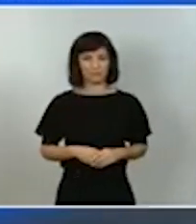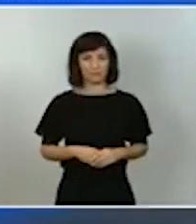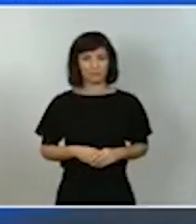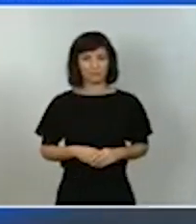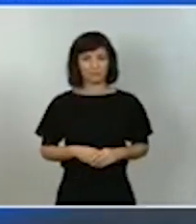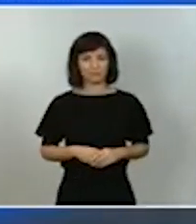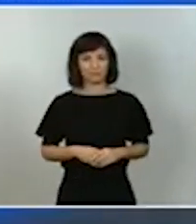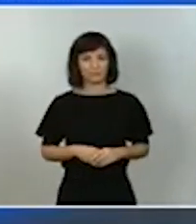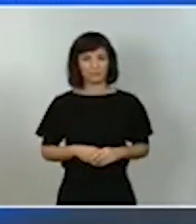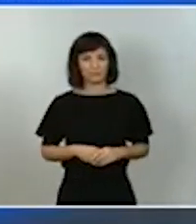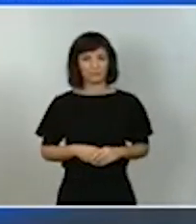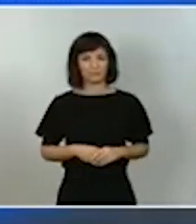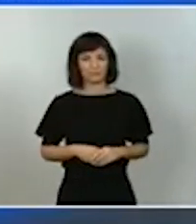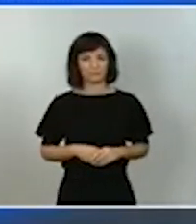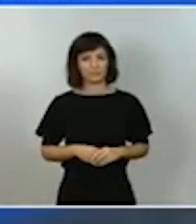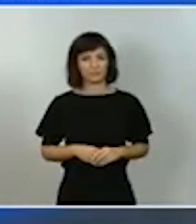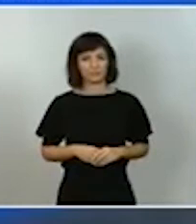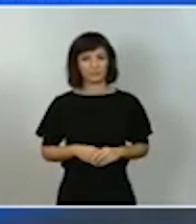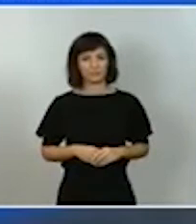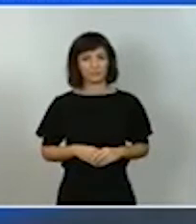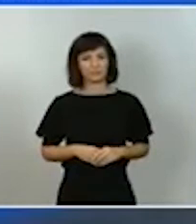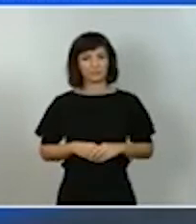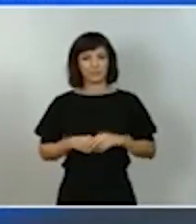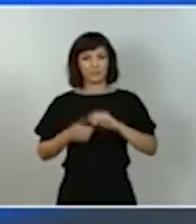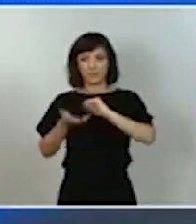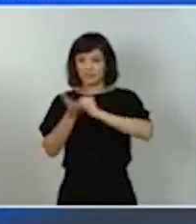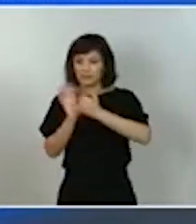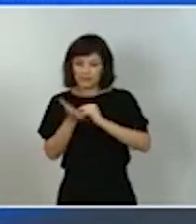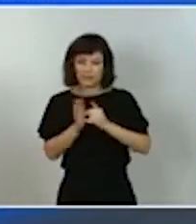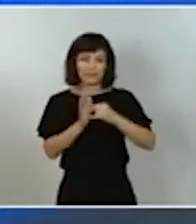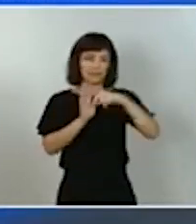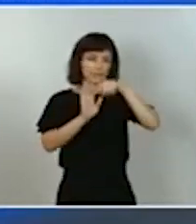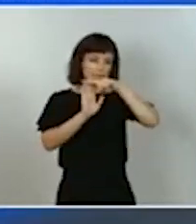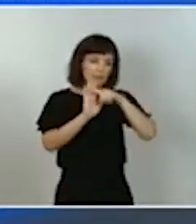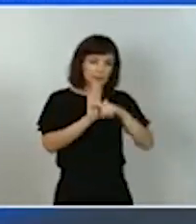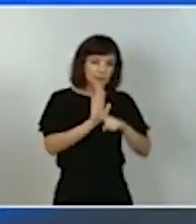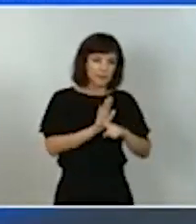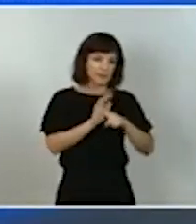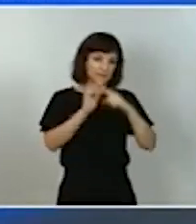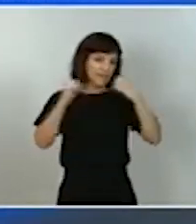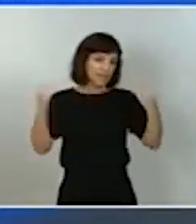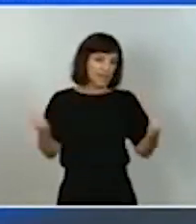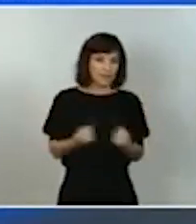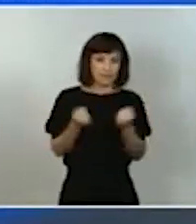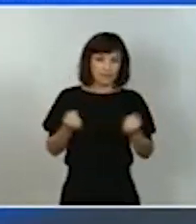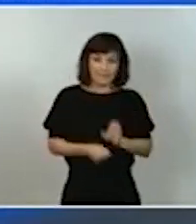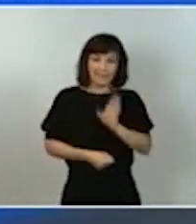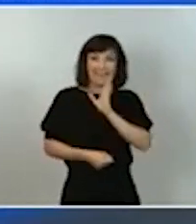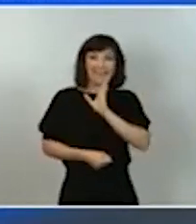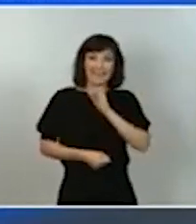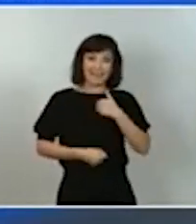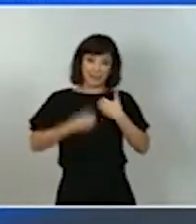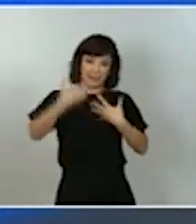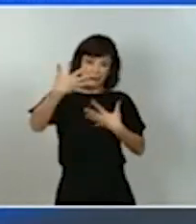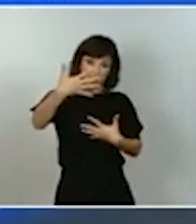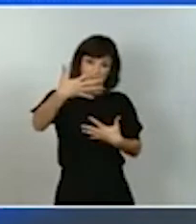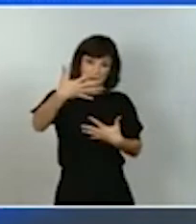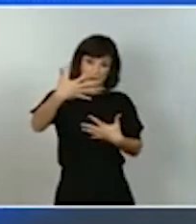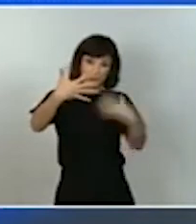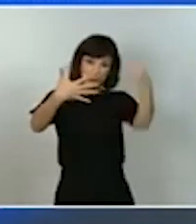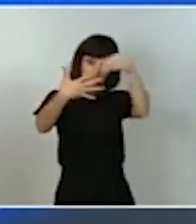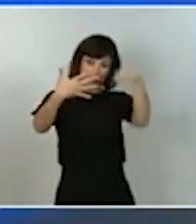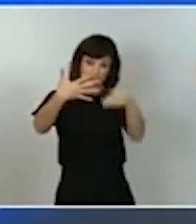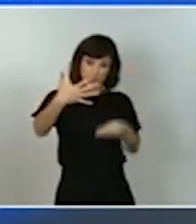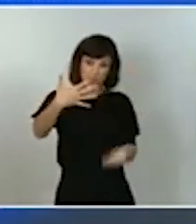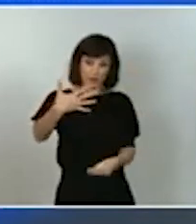todos los planes medidas acciones contenidas en estos diez puntos estas diez políticas palanca